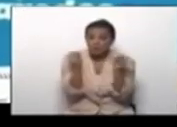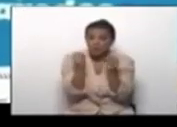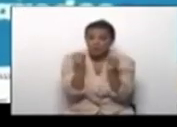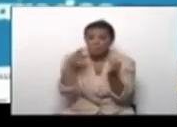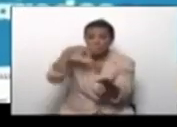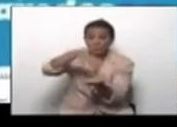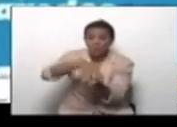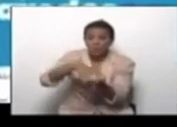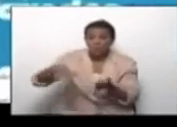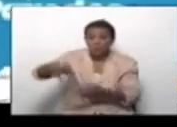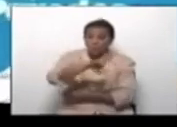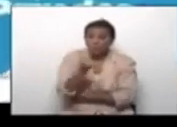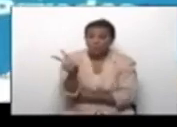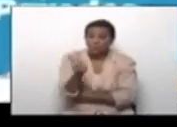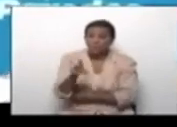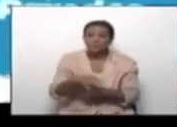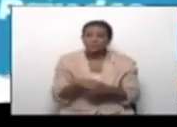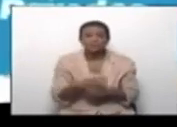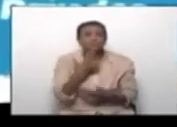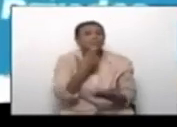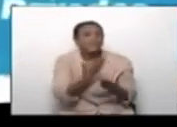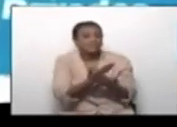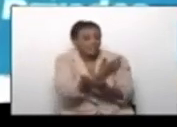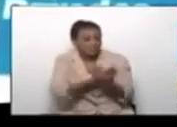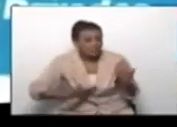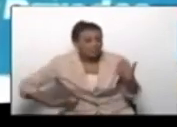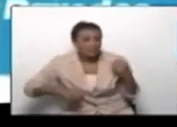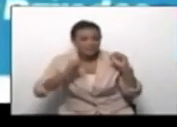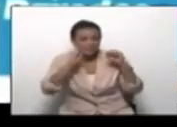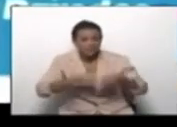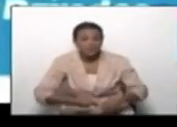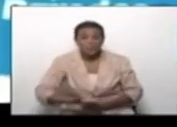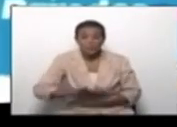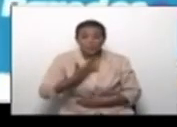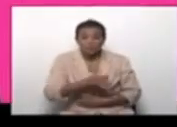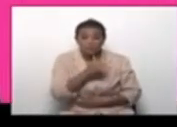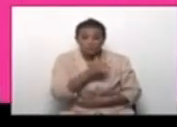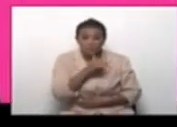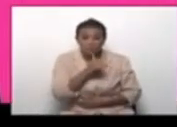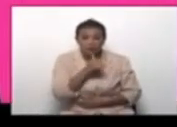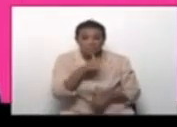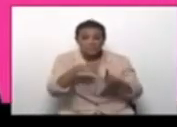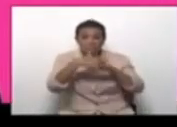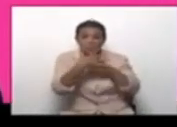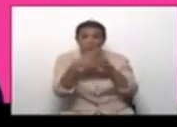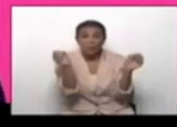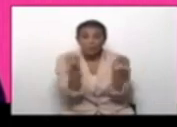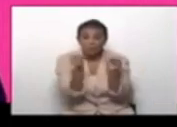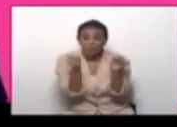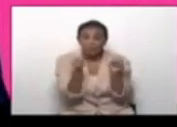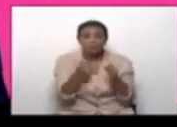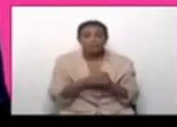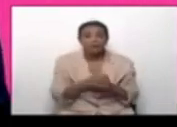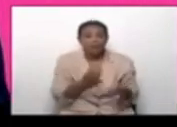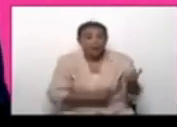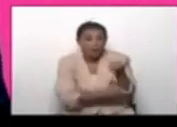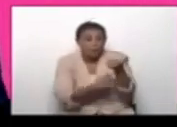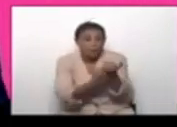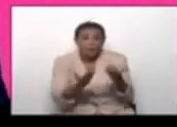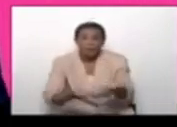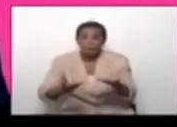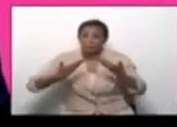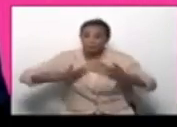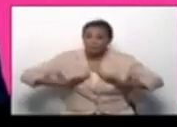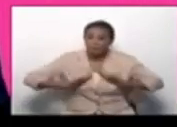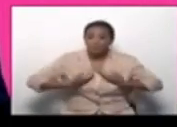noticias para toda Venezuela. Gracias, presidente. Es importante lo que está ocurriendo gracias al apoyo que usted nos ha